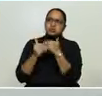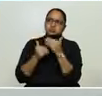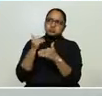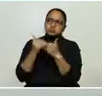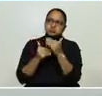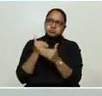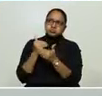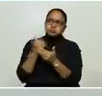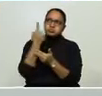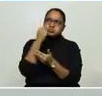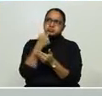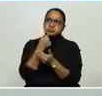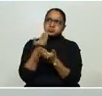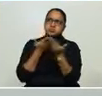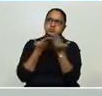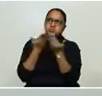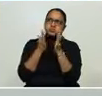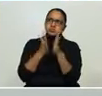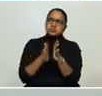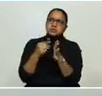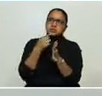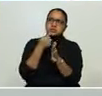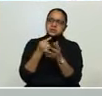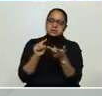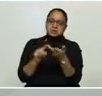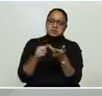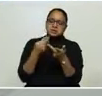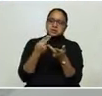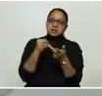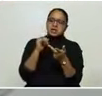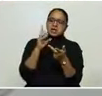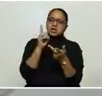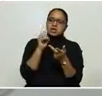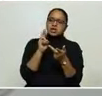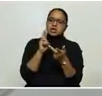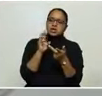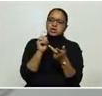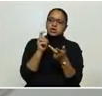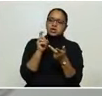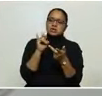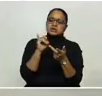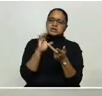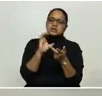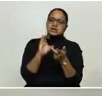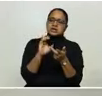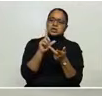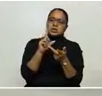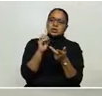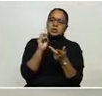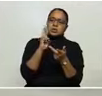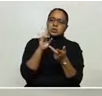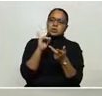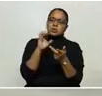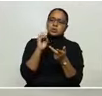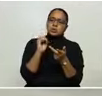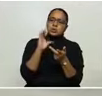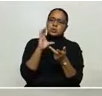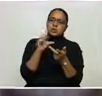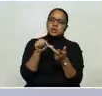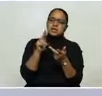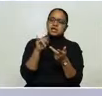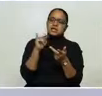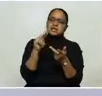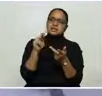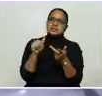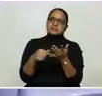el abordaje con la hidroxicloroquina solo para pacientes críticos, pero hay una discusión ahí entre si puede